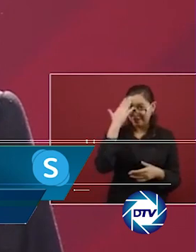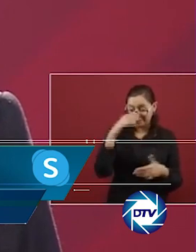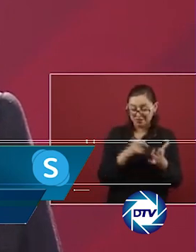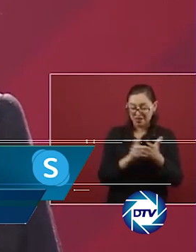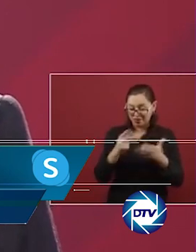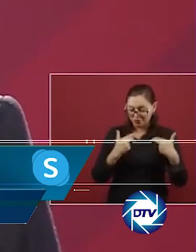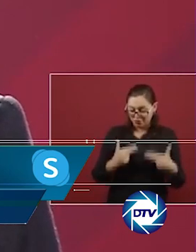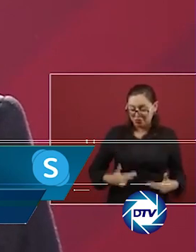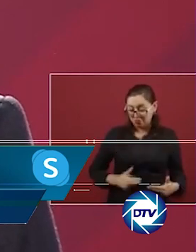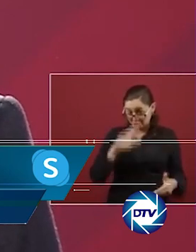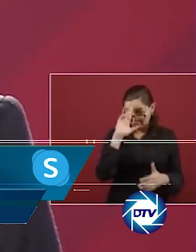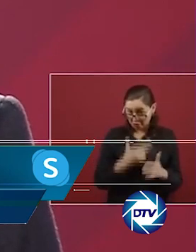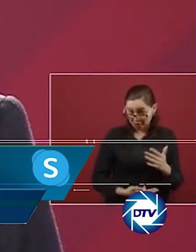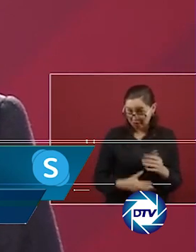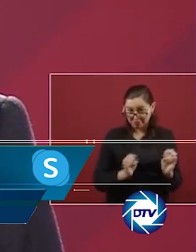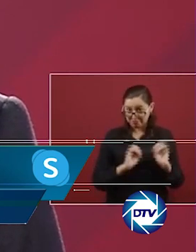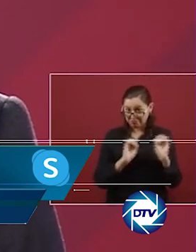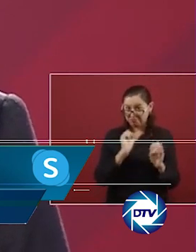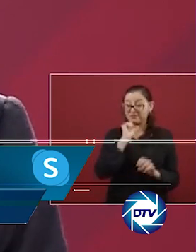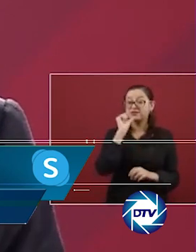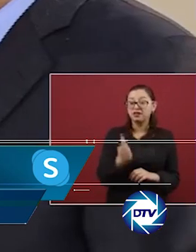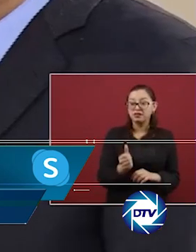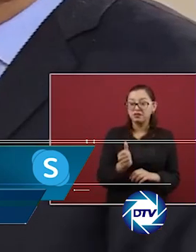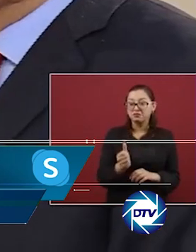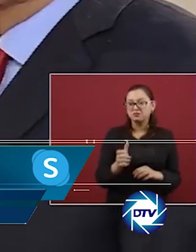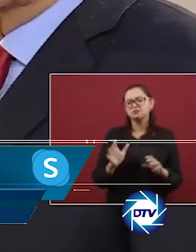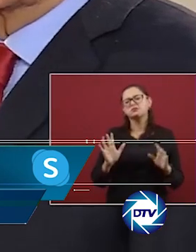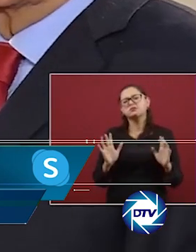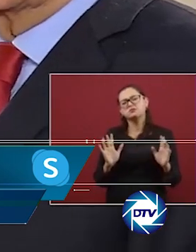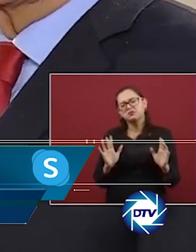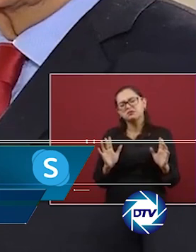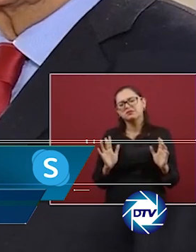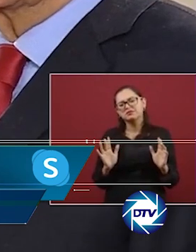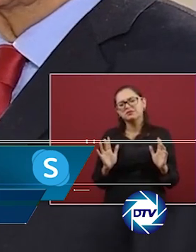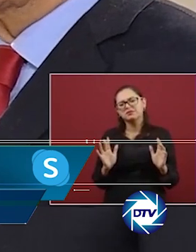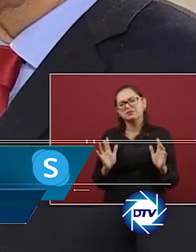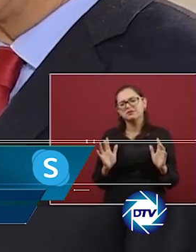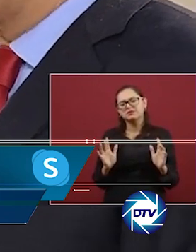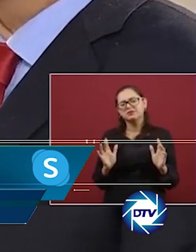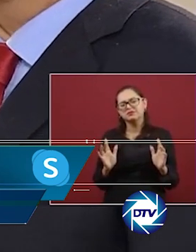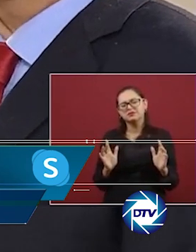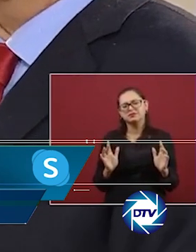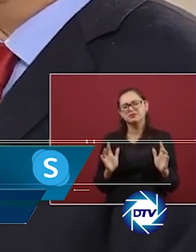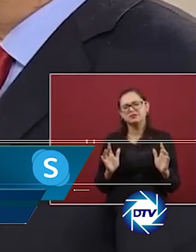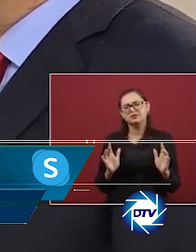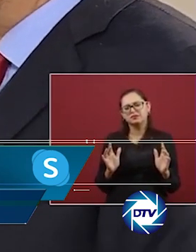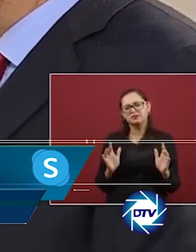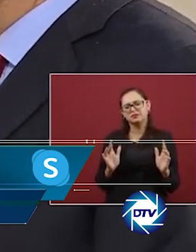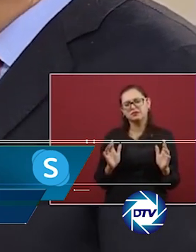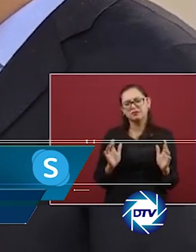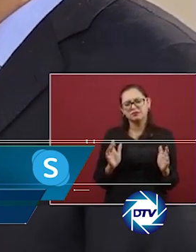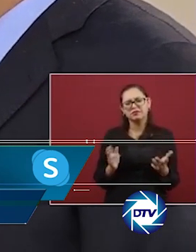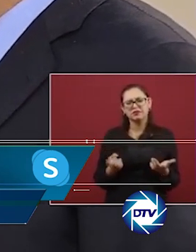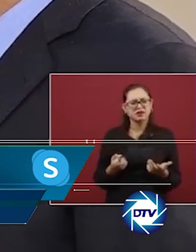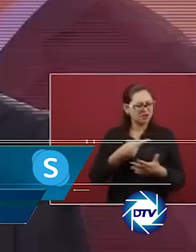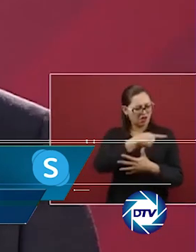tuvo una relación sentimental con uno de los narcos asesinados en 2005. Se dice que donde López Obrador tiene el